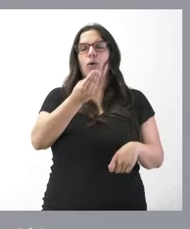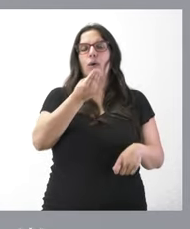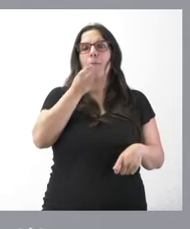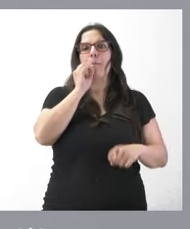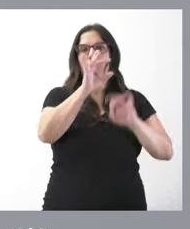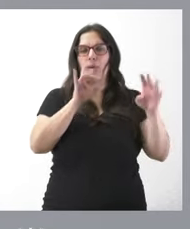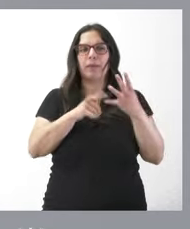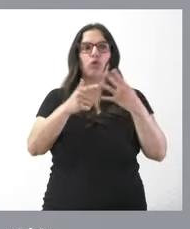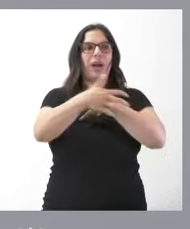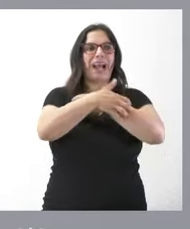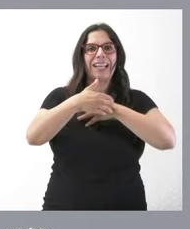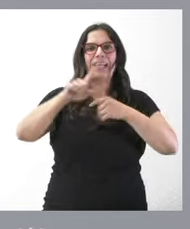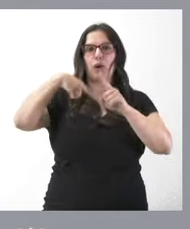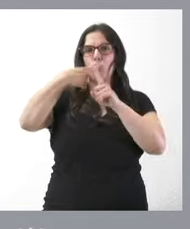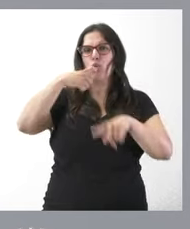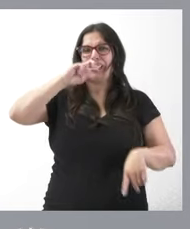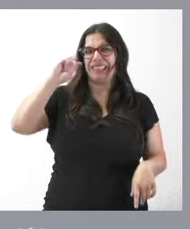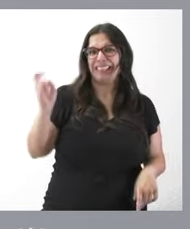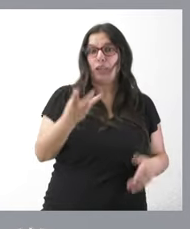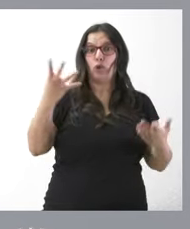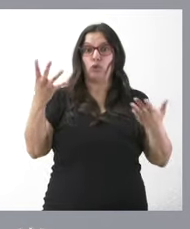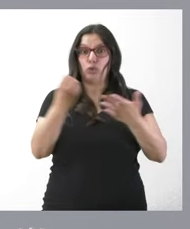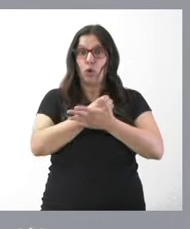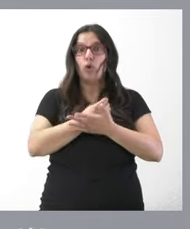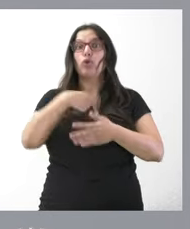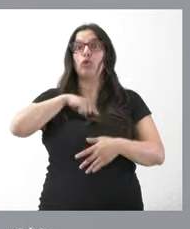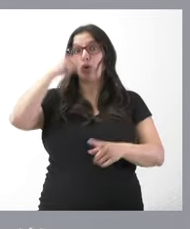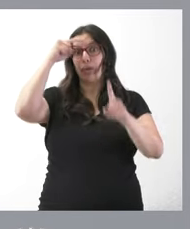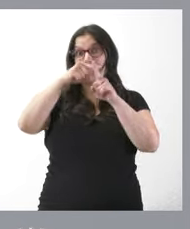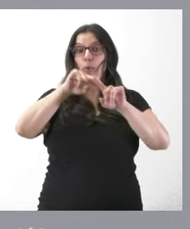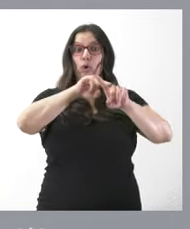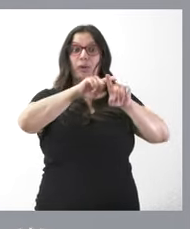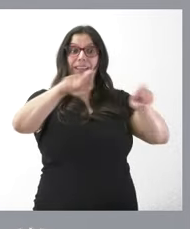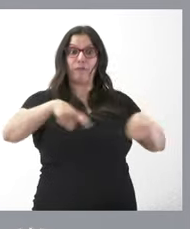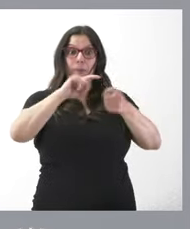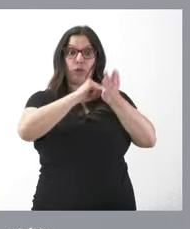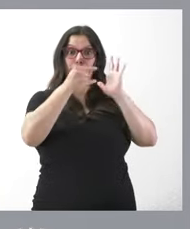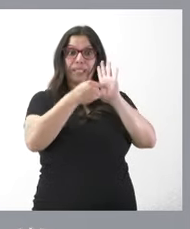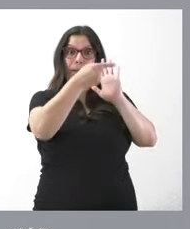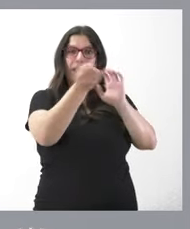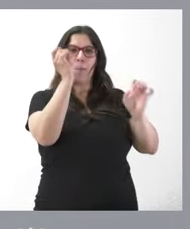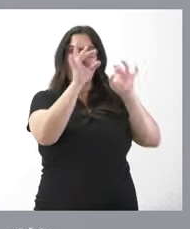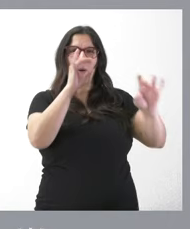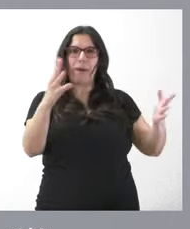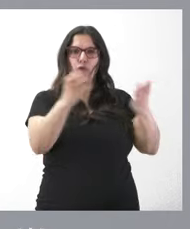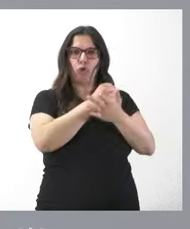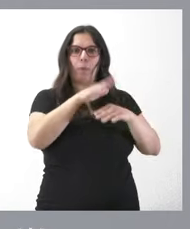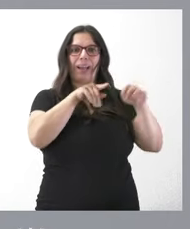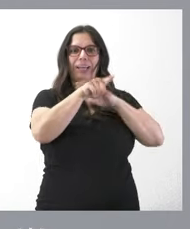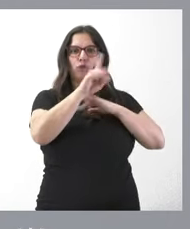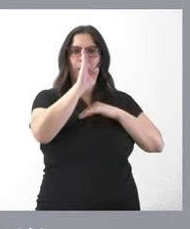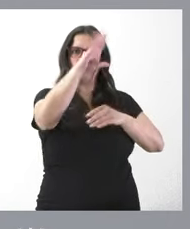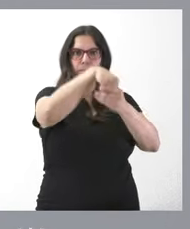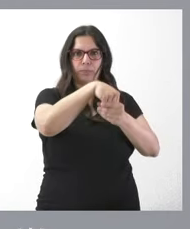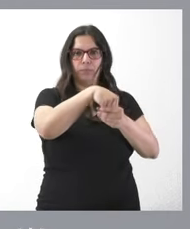caritas con cruz roja y por tanto es verdad que nuestra idea es ir aumentando todo el mecanismo